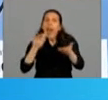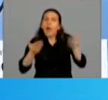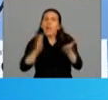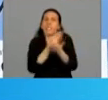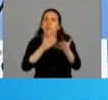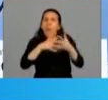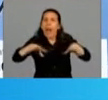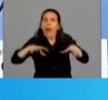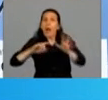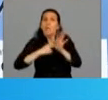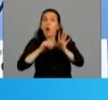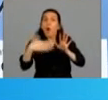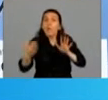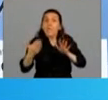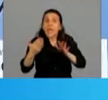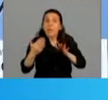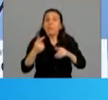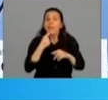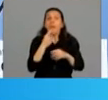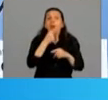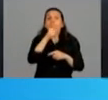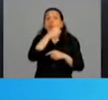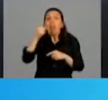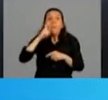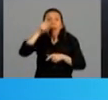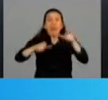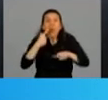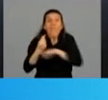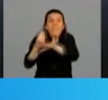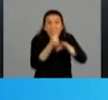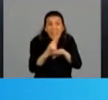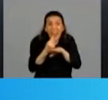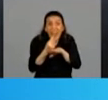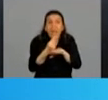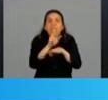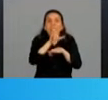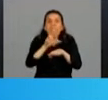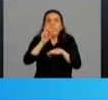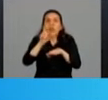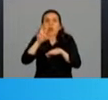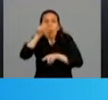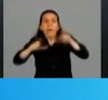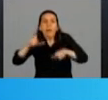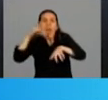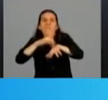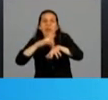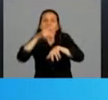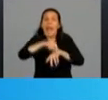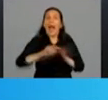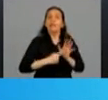hay 303 casos cada 100.000 habitantes. 303 casos cada 100.000 habitantes hay en la ciudad.